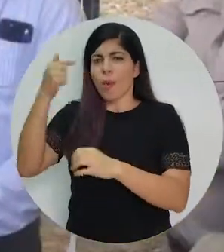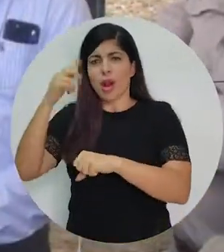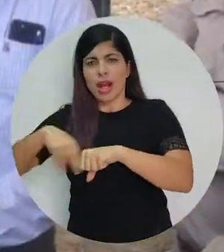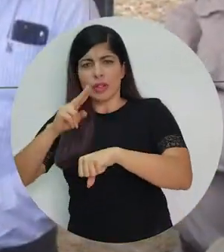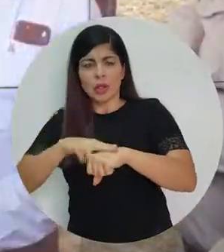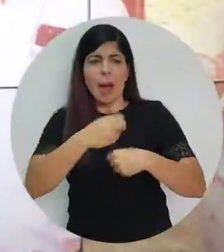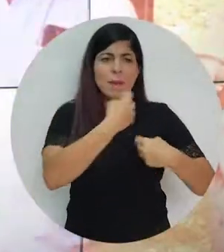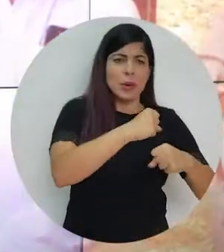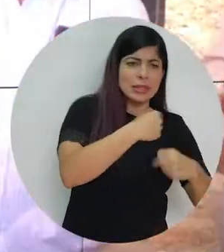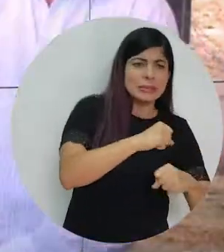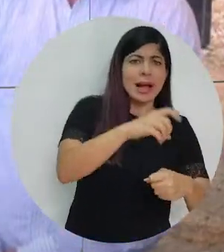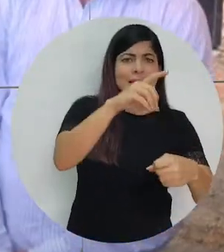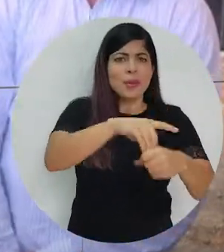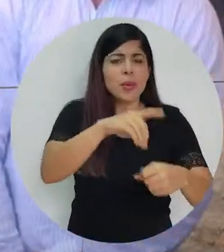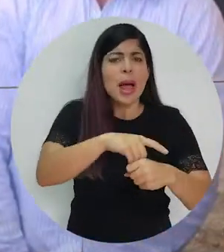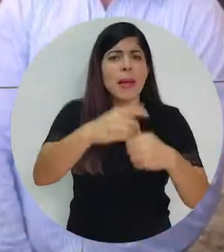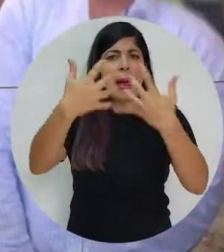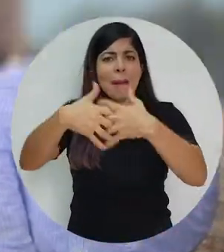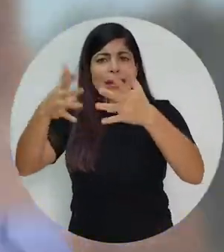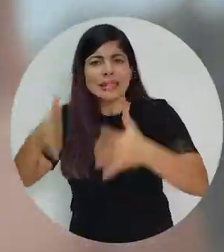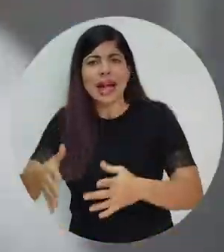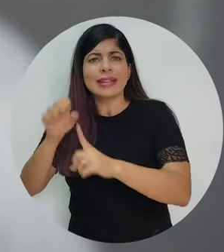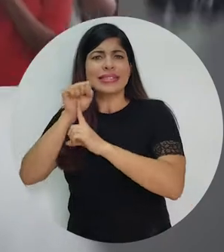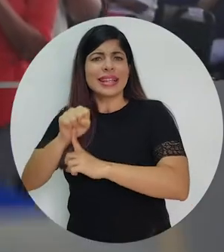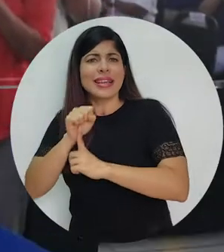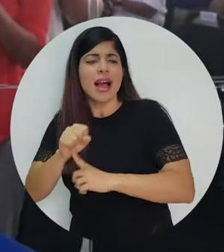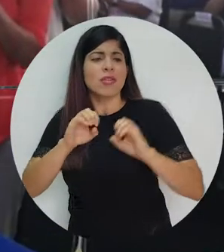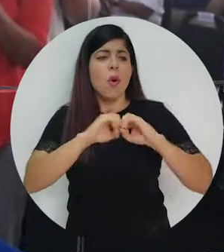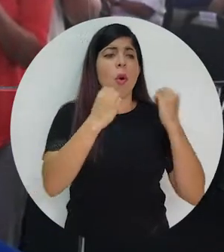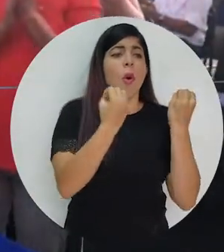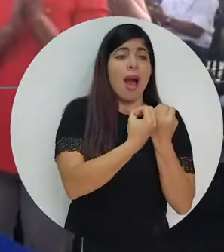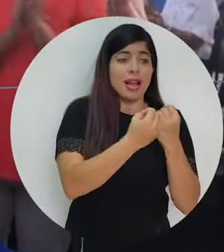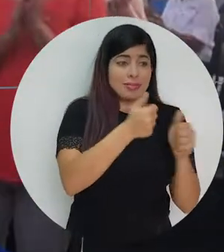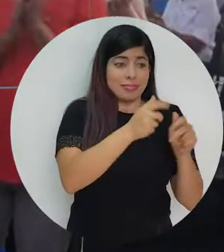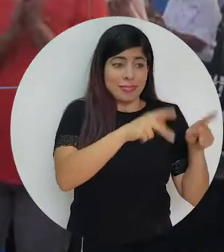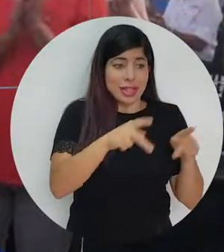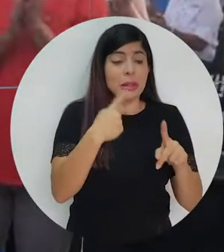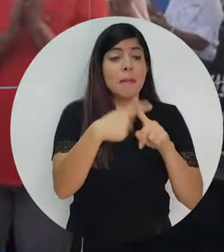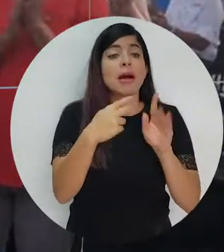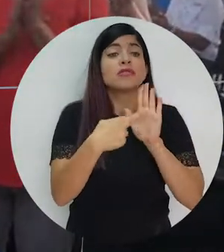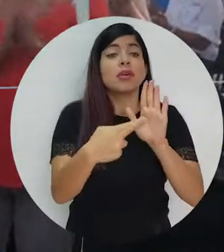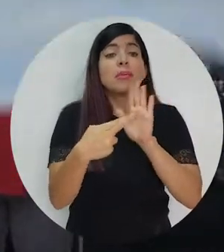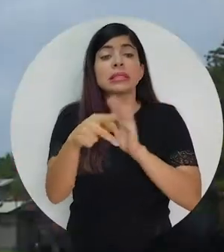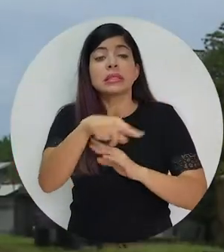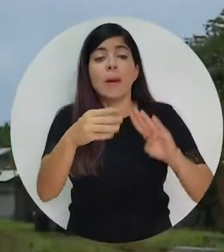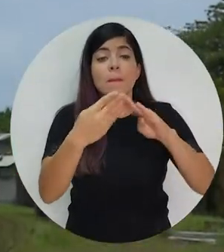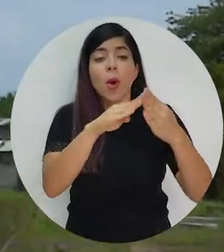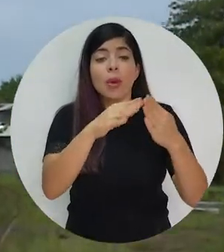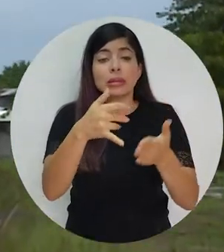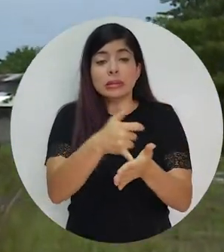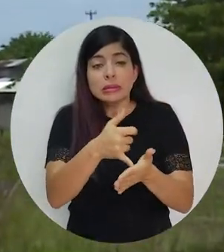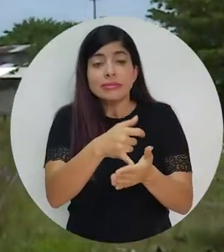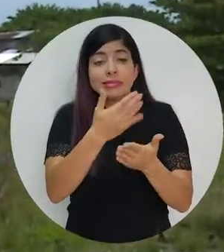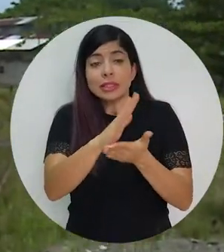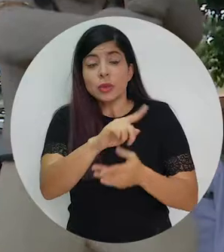Gobierno nacional, gobiernos locales, legisladores, empresarios, sindicatos, organizaciones de la sociedad civil y representantes de las